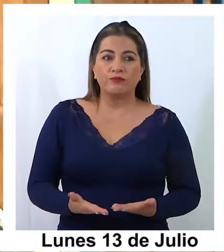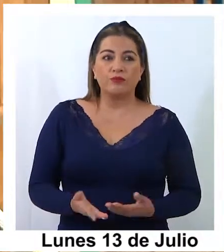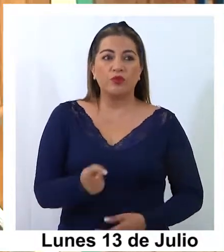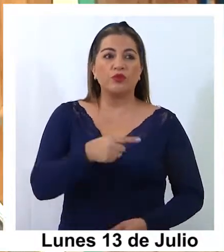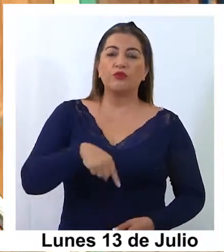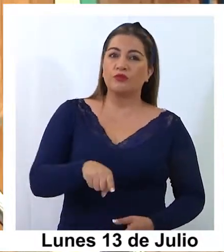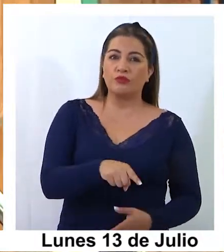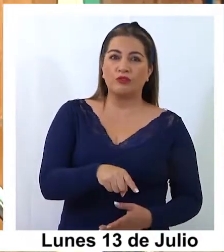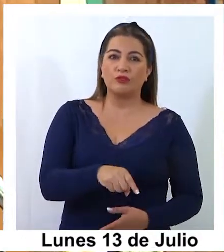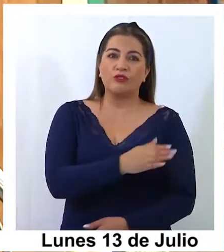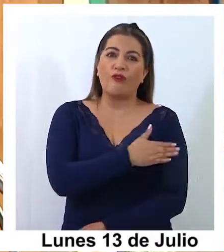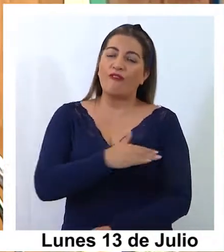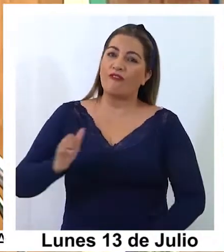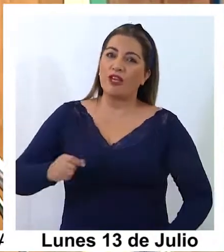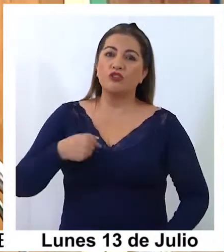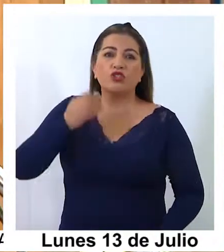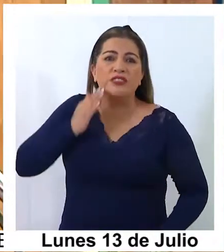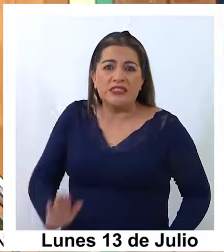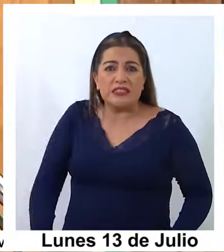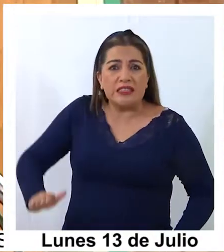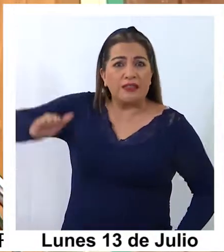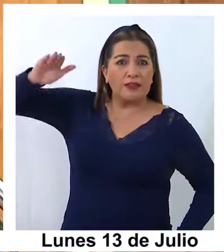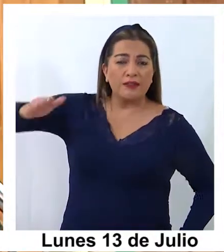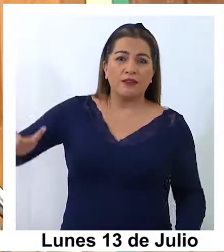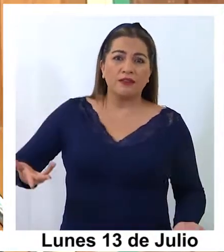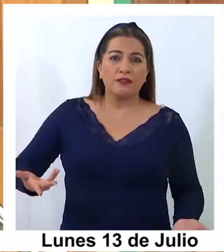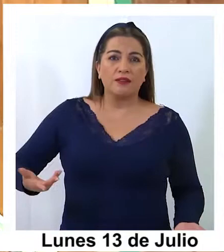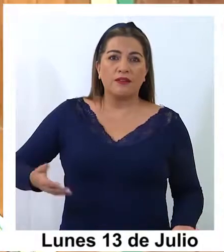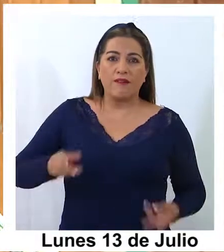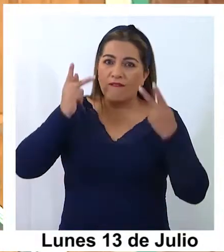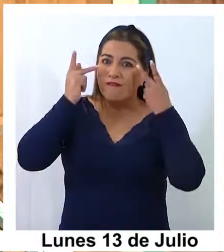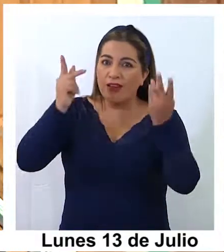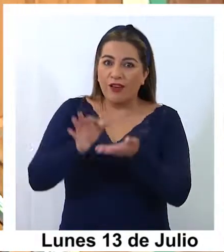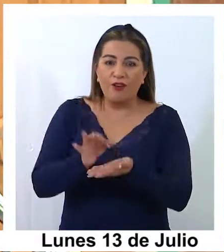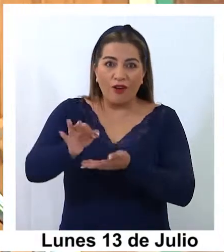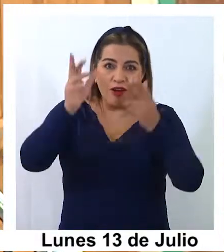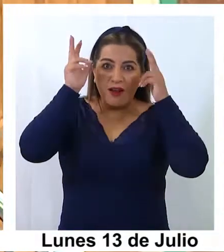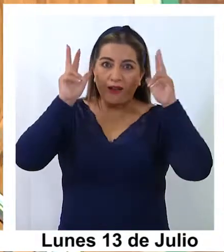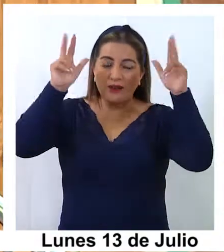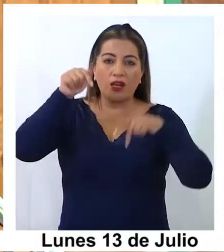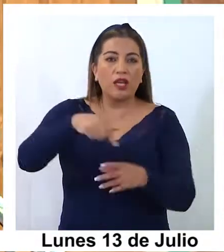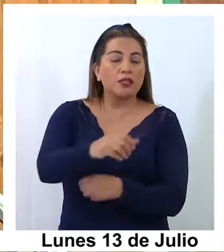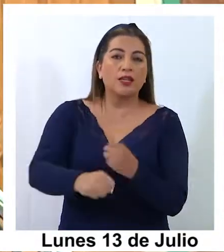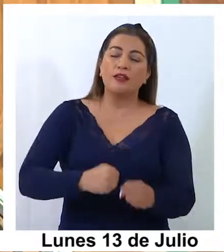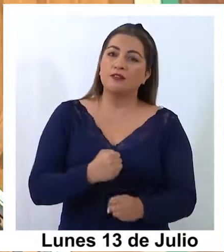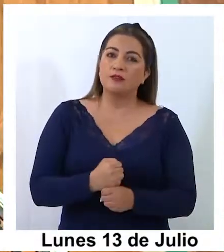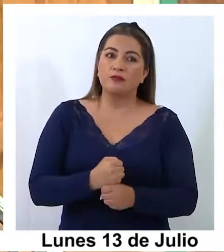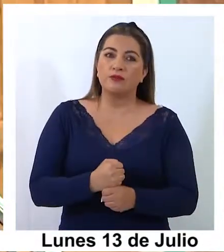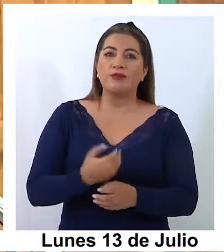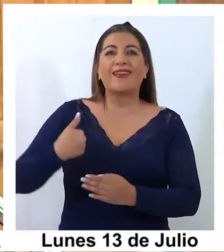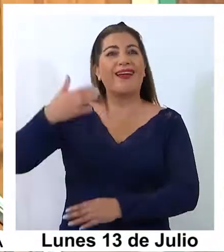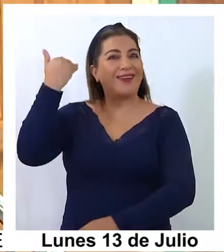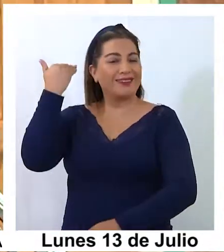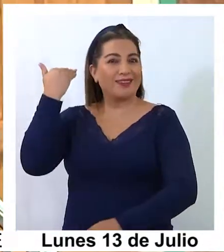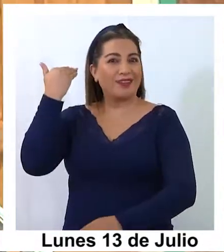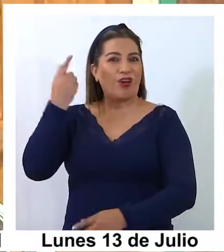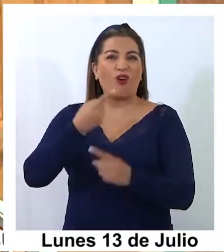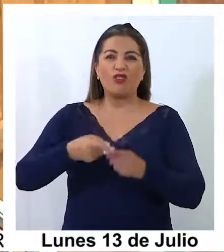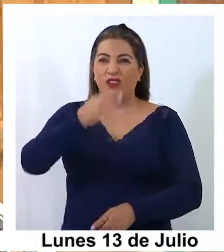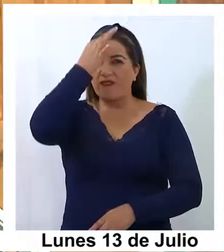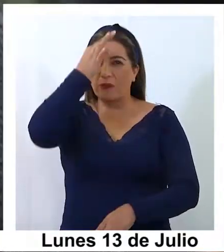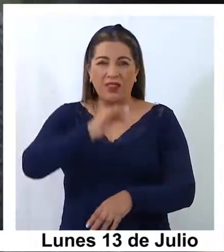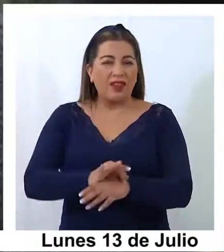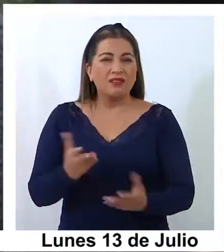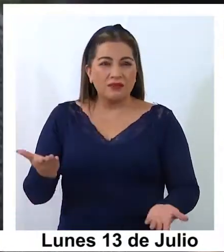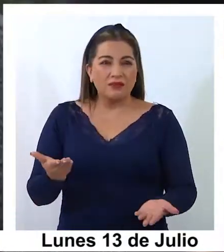es de foto, puta, yo soy de chiquitita que a La Tirana. Y ahora este año, bueno, la otra vez que fue por la otra enfermedad que